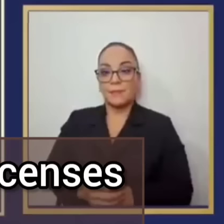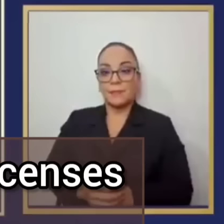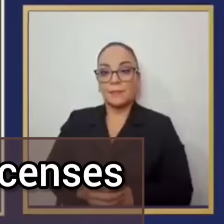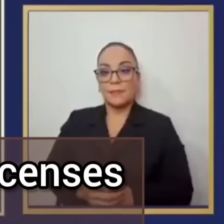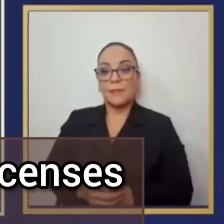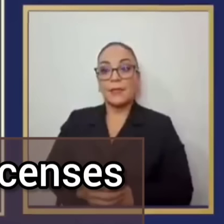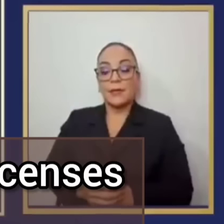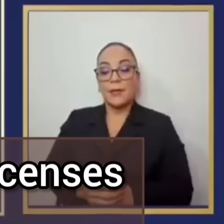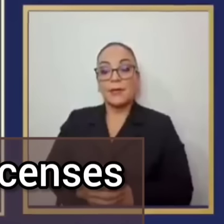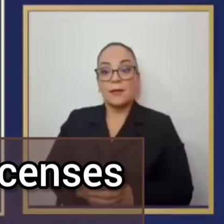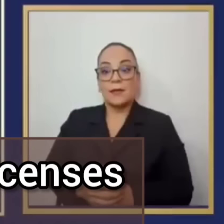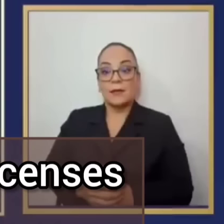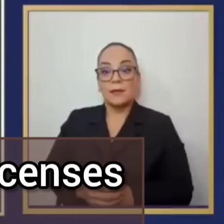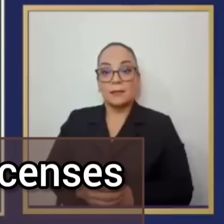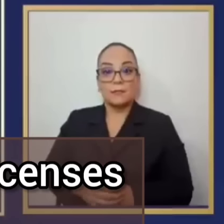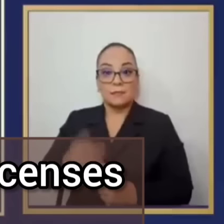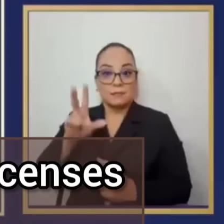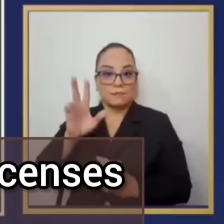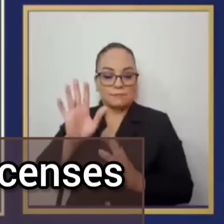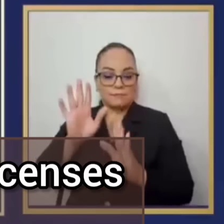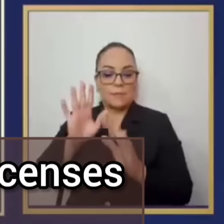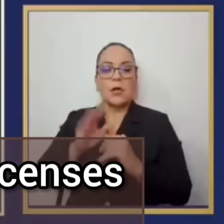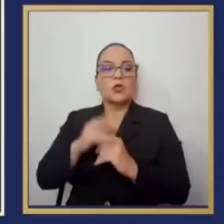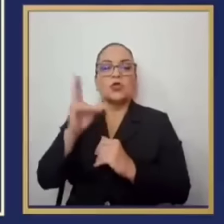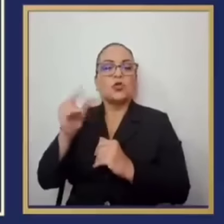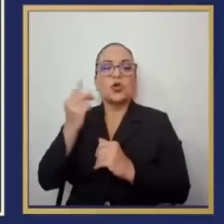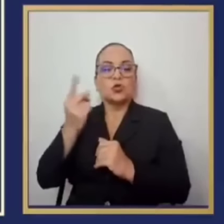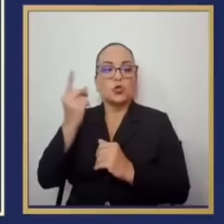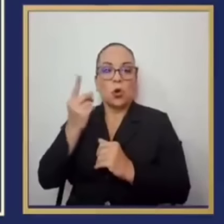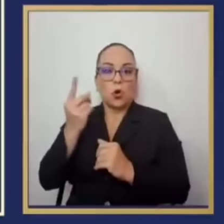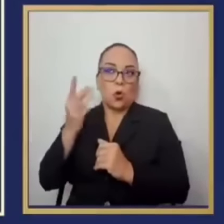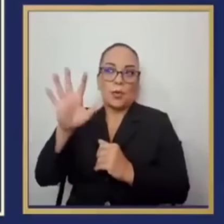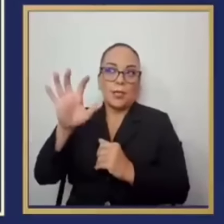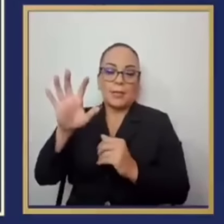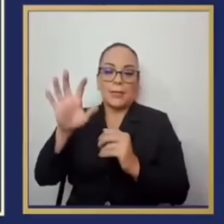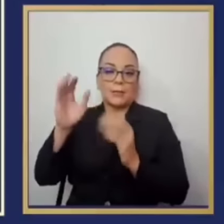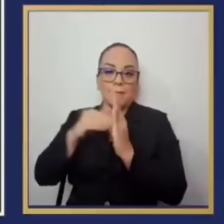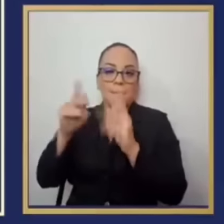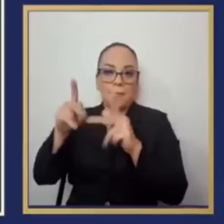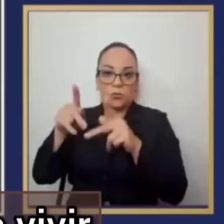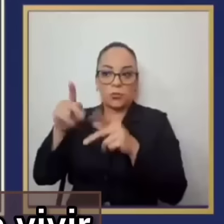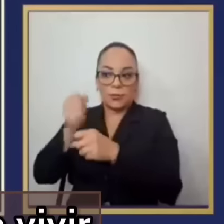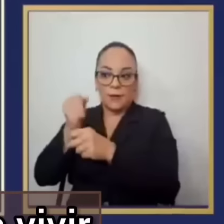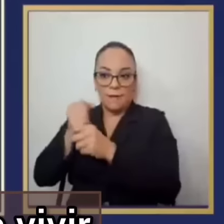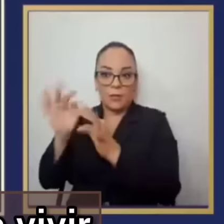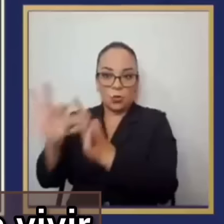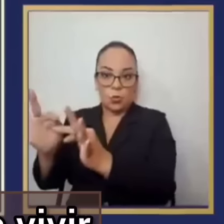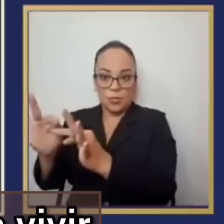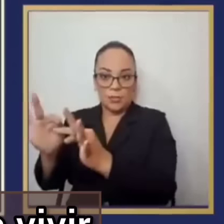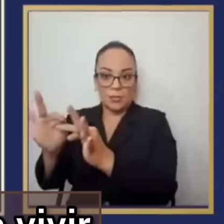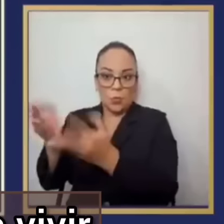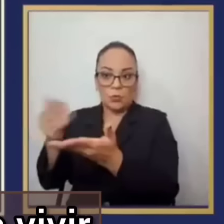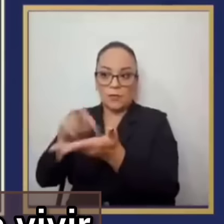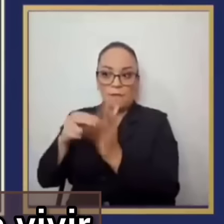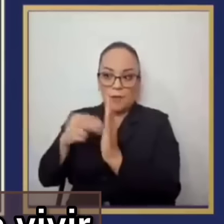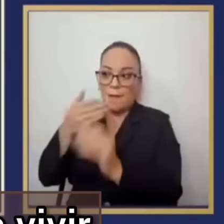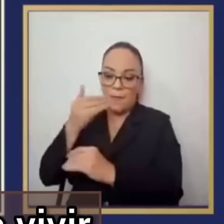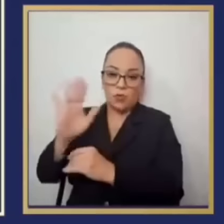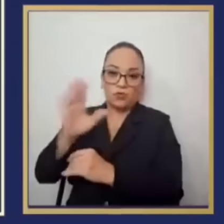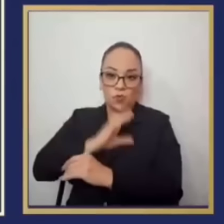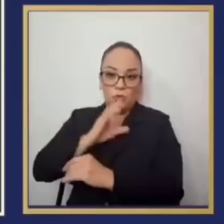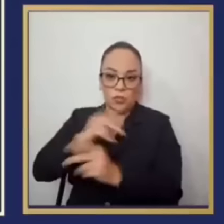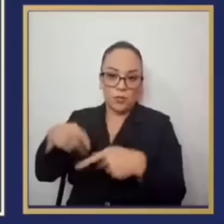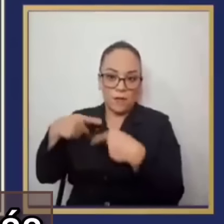más de medio millón de costarricenses viven directa o indirectamente del turismo, van a tener mejores condiciones para